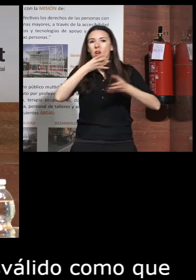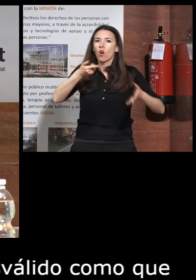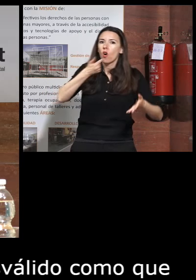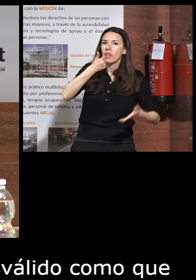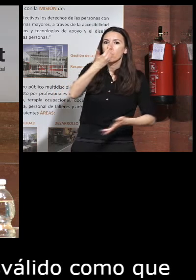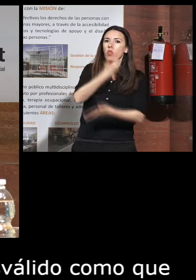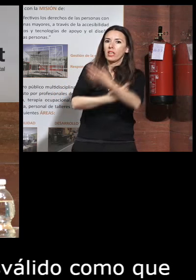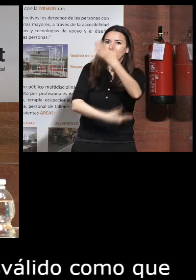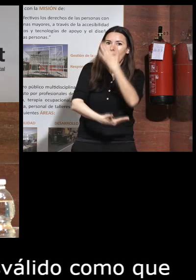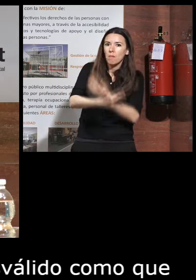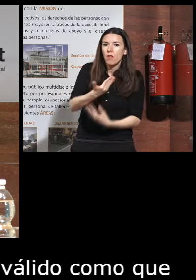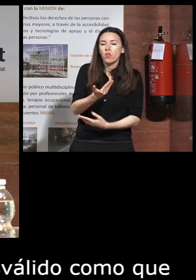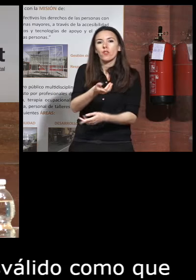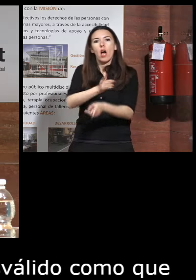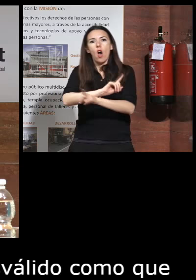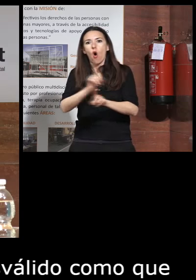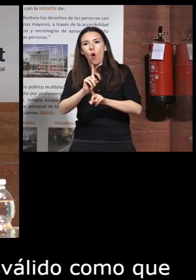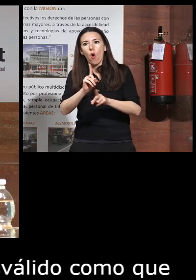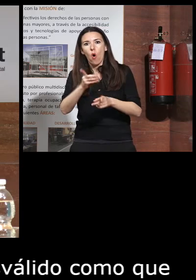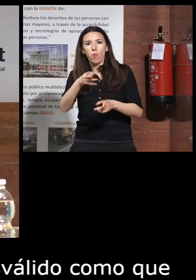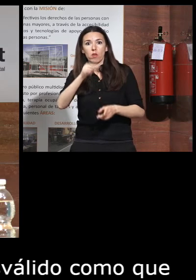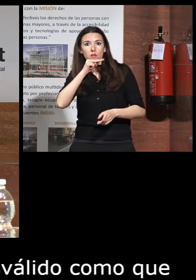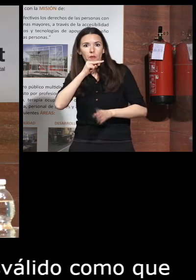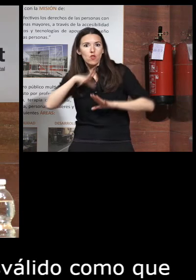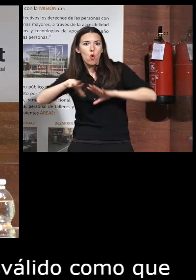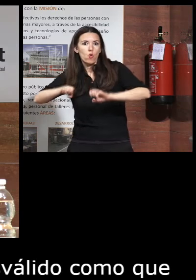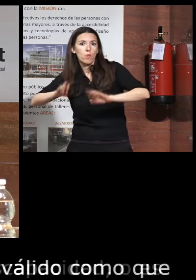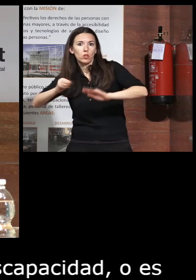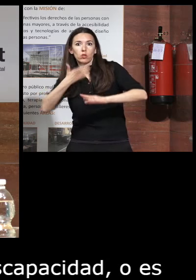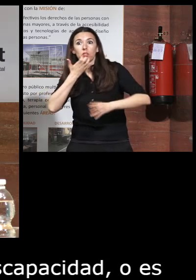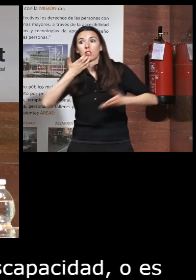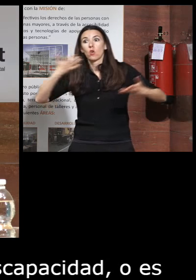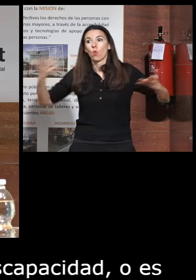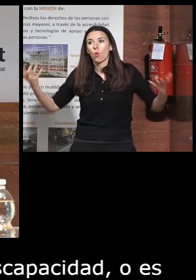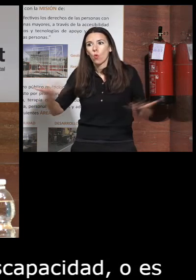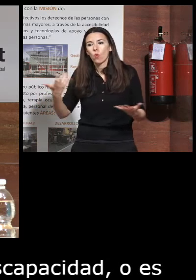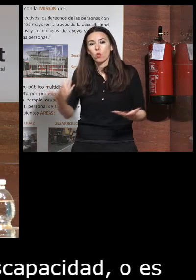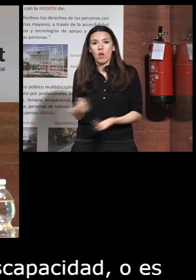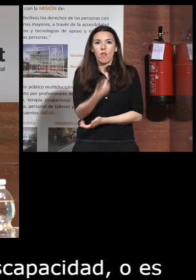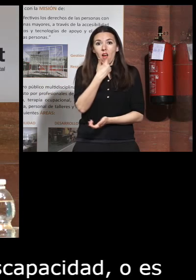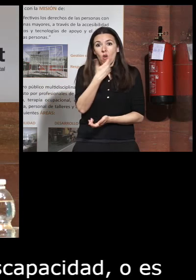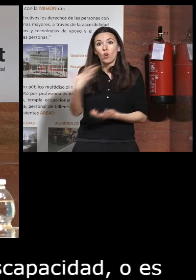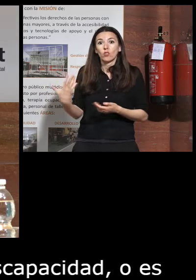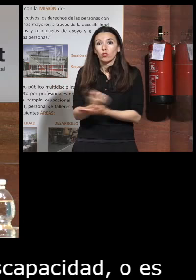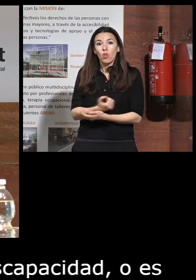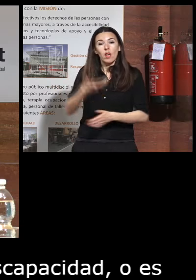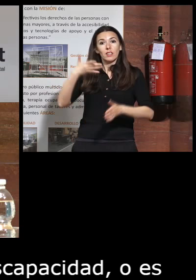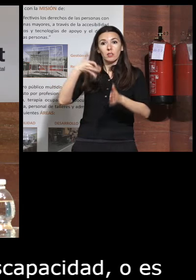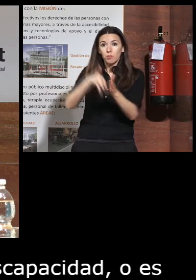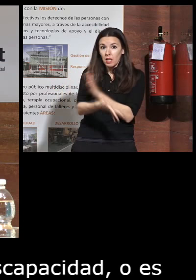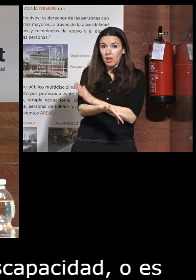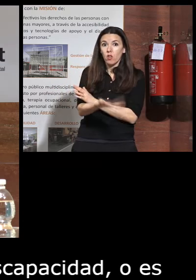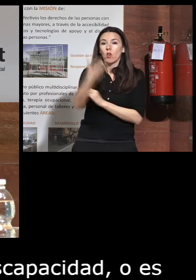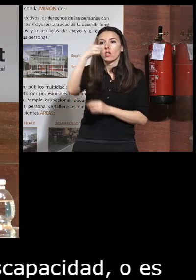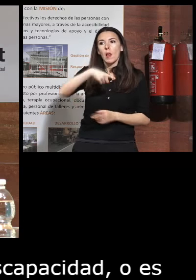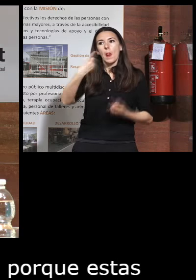discapacidad o es que tampoco podemos ocupar su baño porque estas personas si vienen con una urgencia bueno toda esta explicación ¿no? y a veces